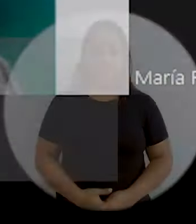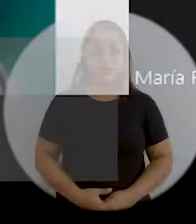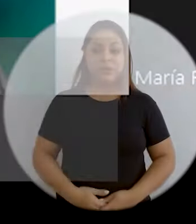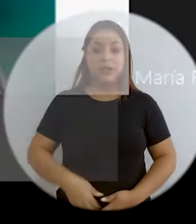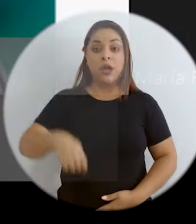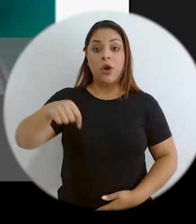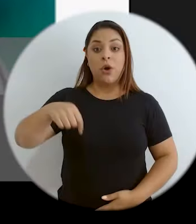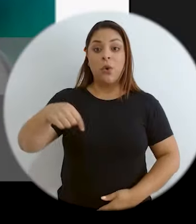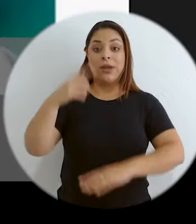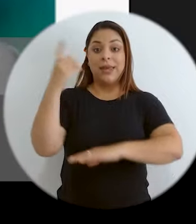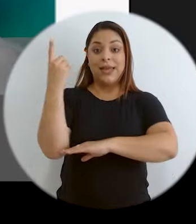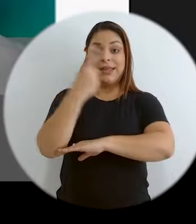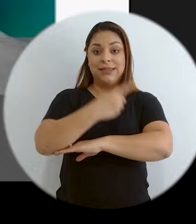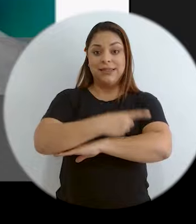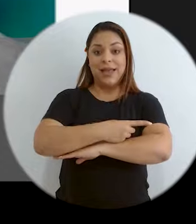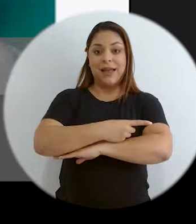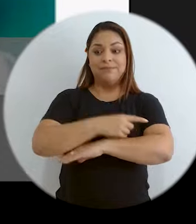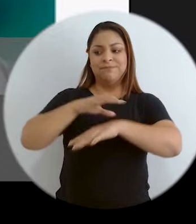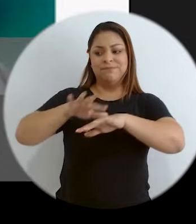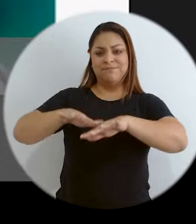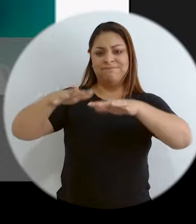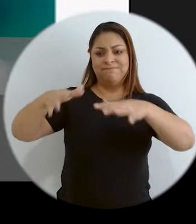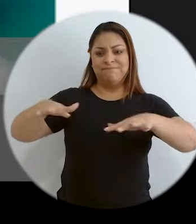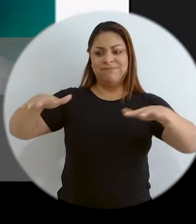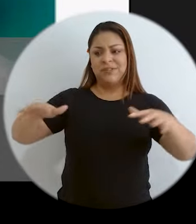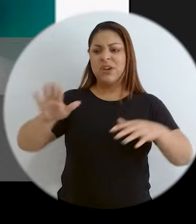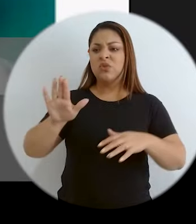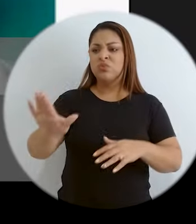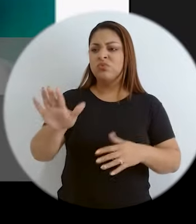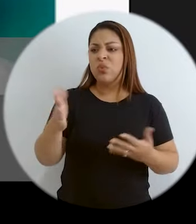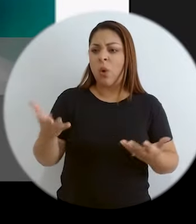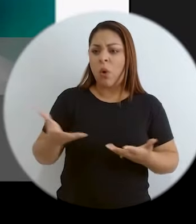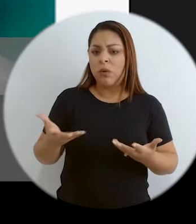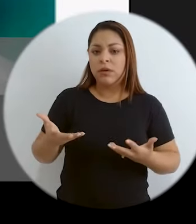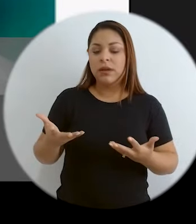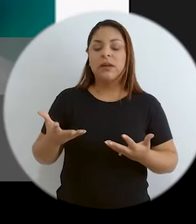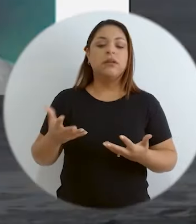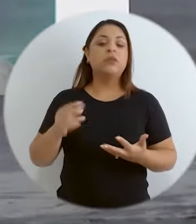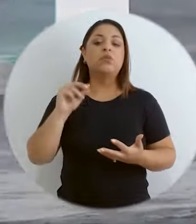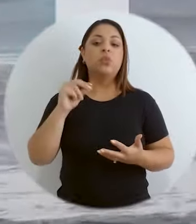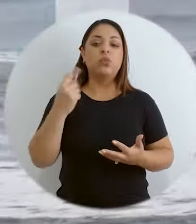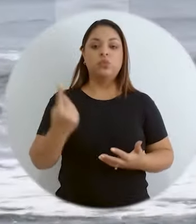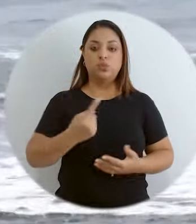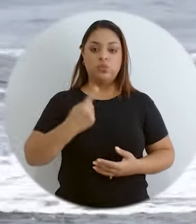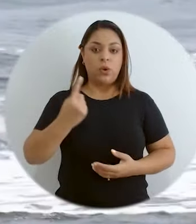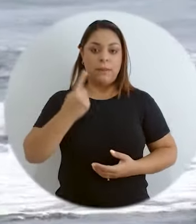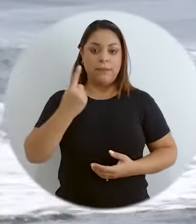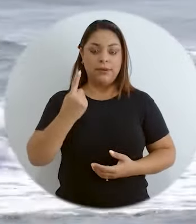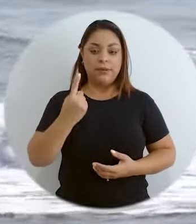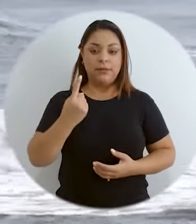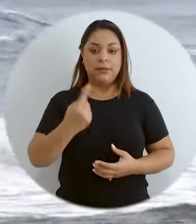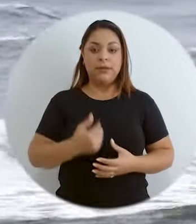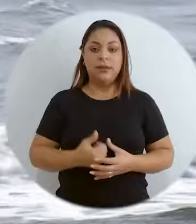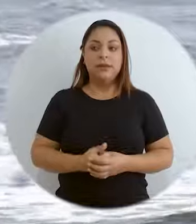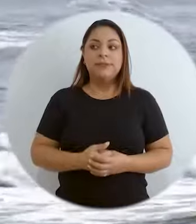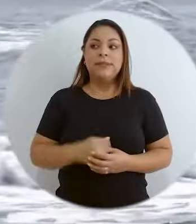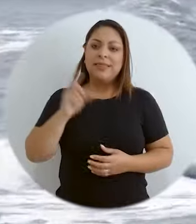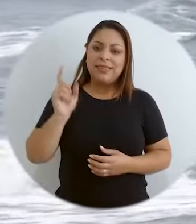Hoy en día la seguridad marítima y la posición de los estados no solamente tiene que fijarse o no solo tiene que